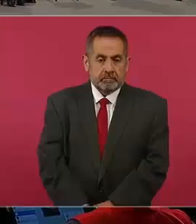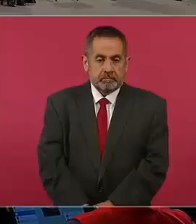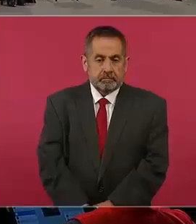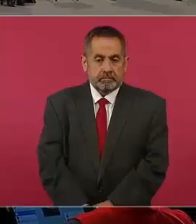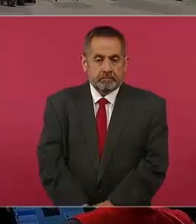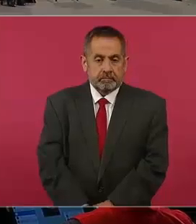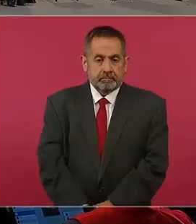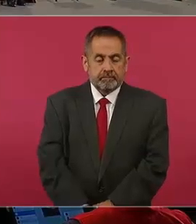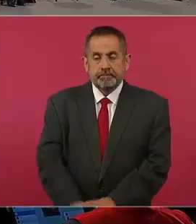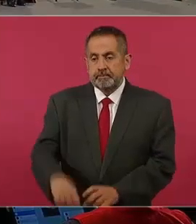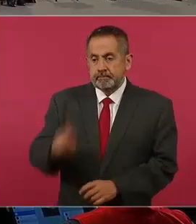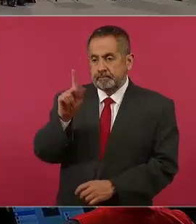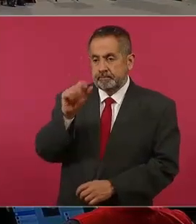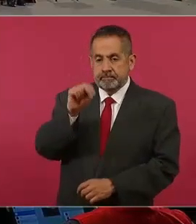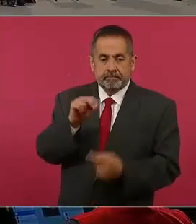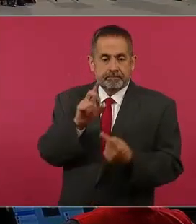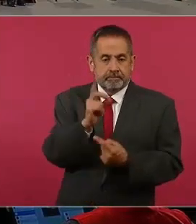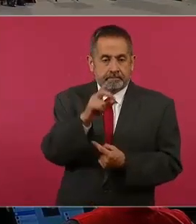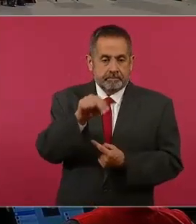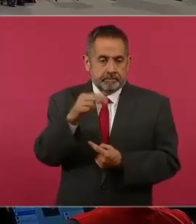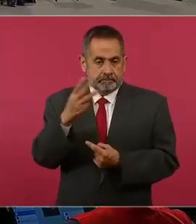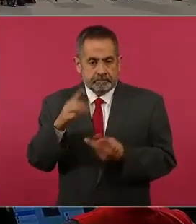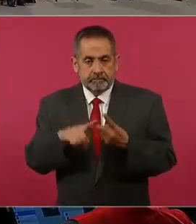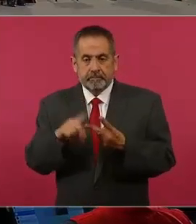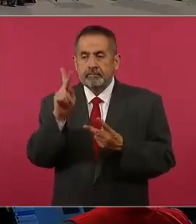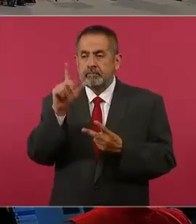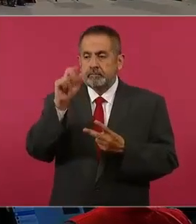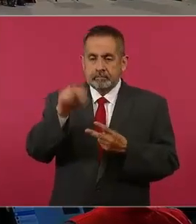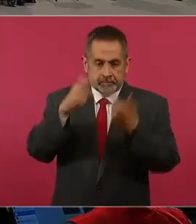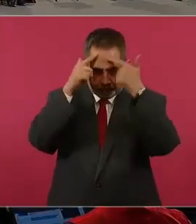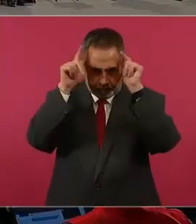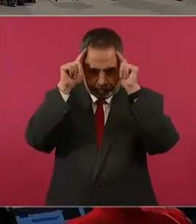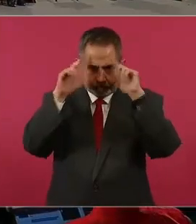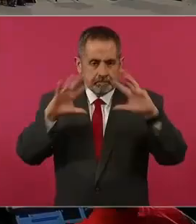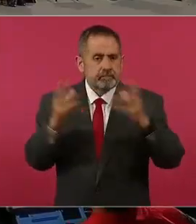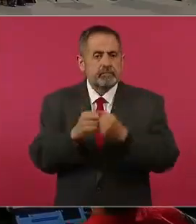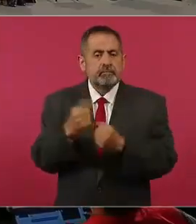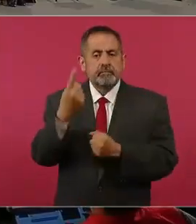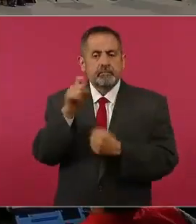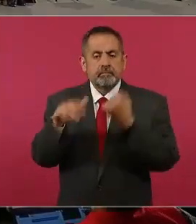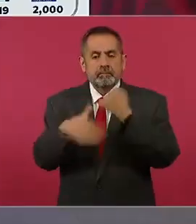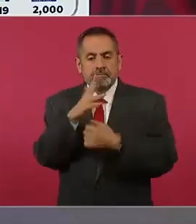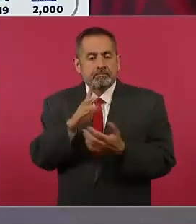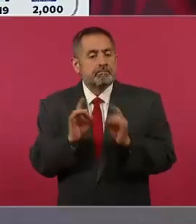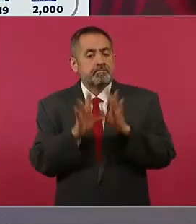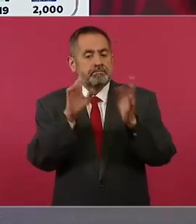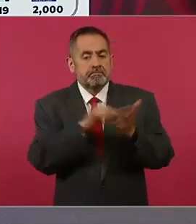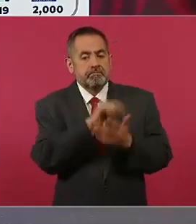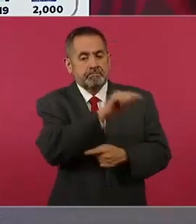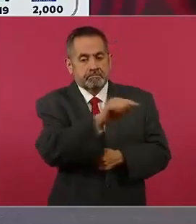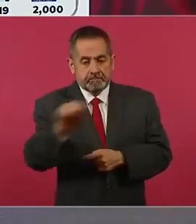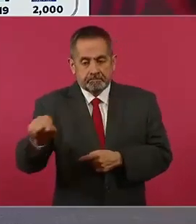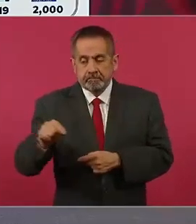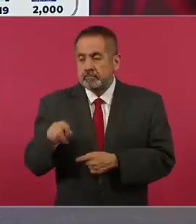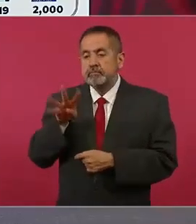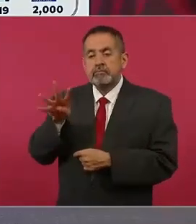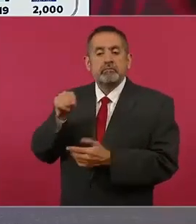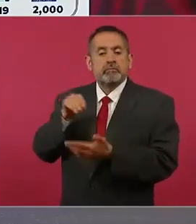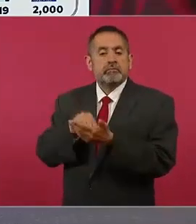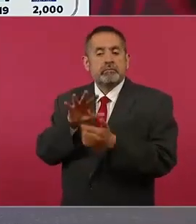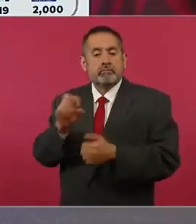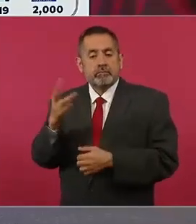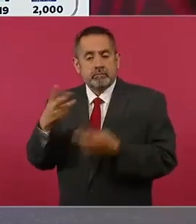En cuanto al Plan DN-III y Plan Marina, se registraron en el periodo 115 eventos. Se emplearon 19.503